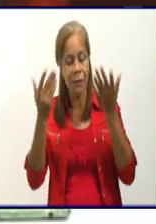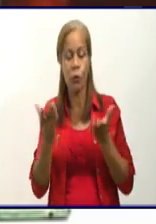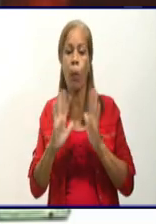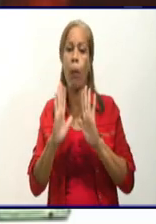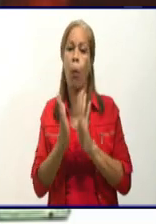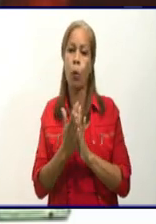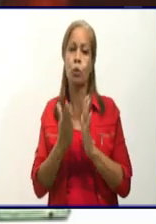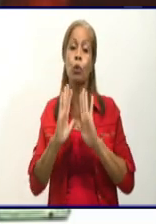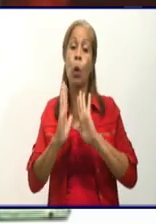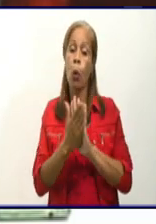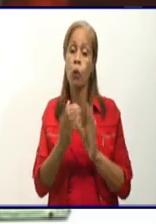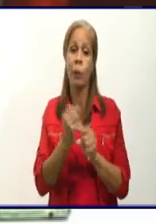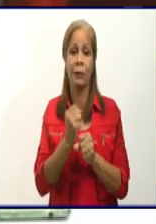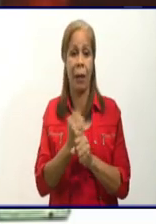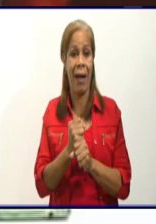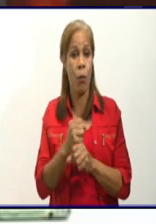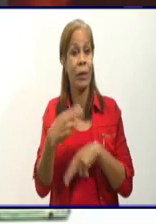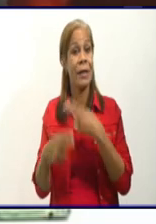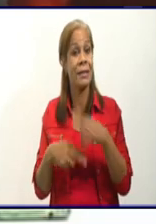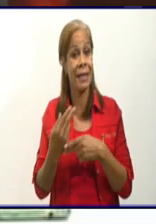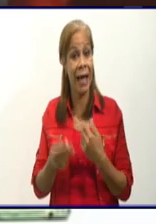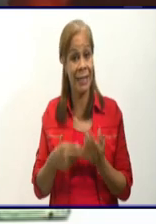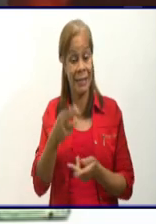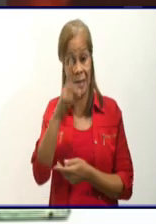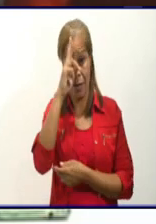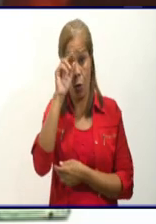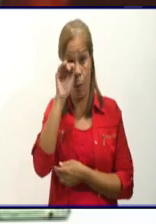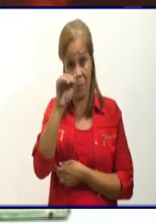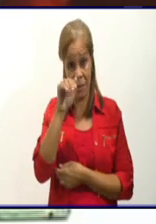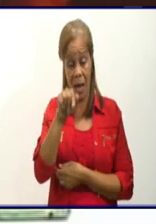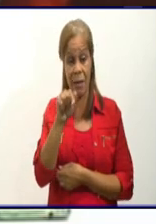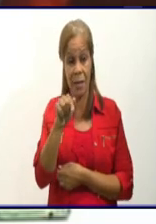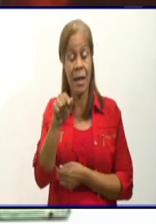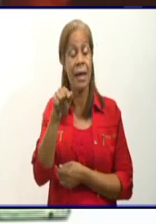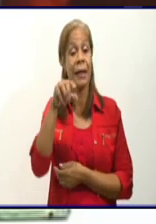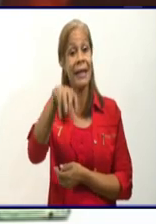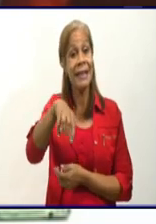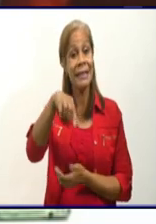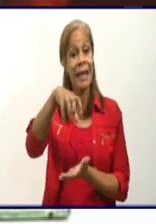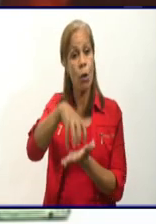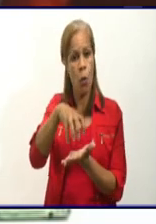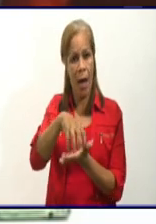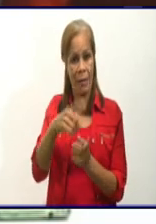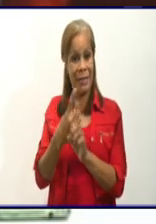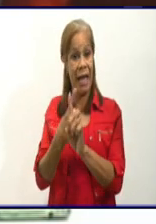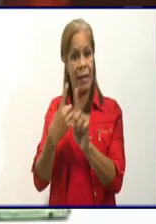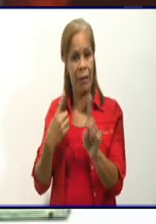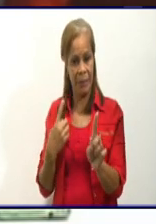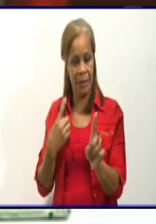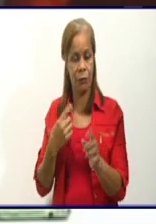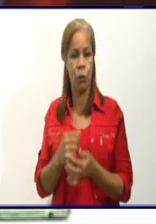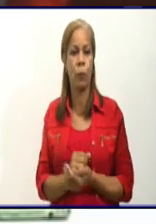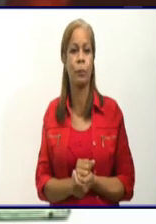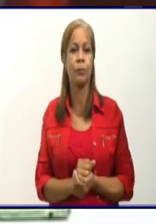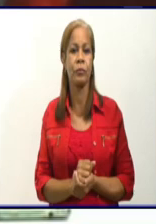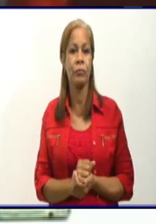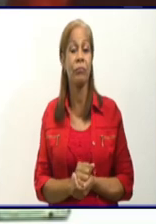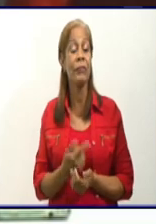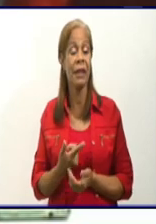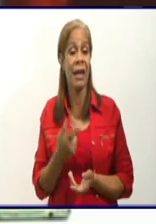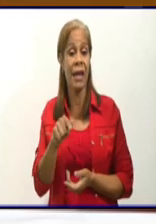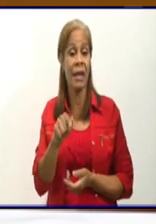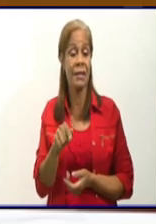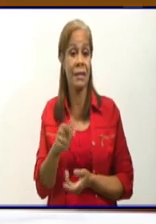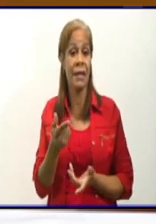trabajo que se está desarrollando en este hospital de campaña de nuestra provincia de Granma que acoge a pacientes que